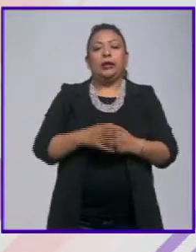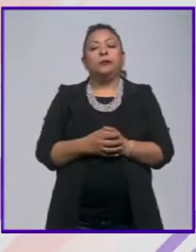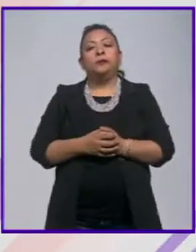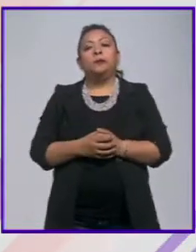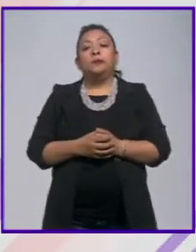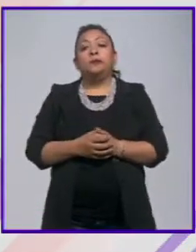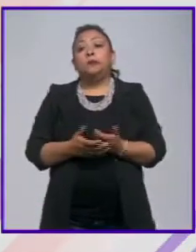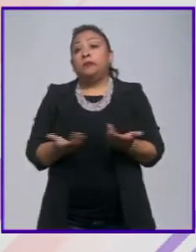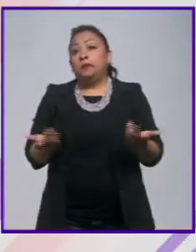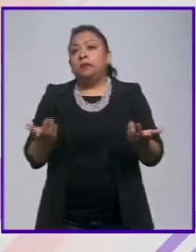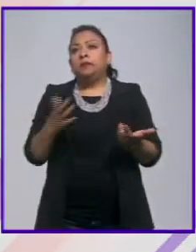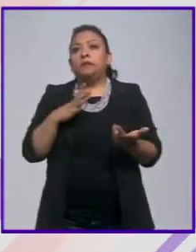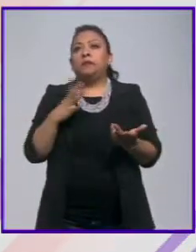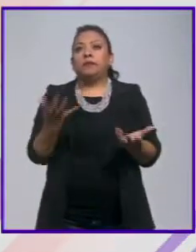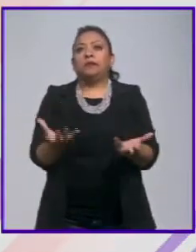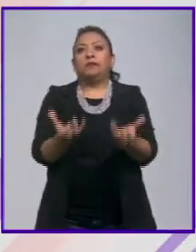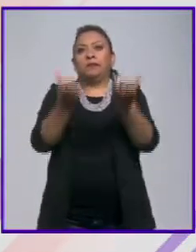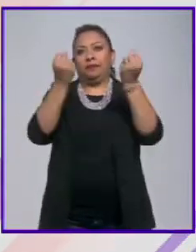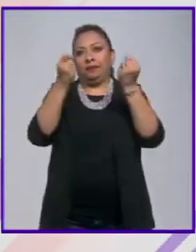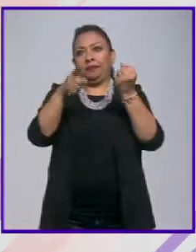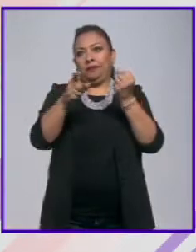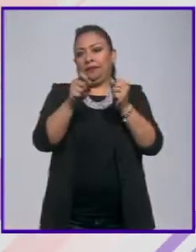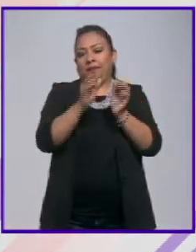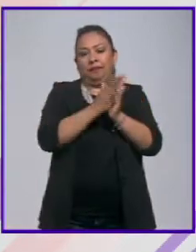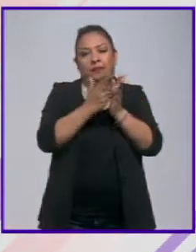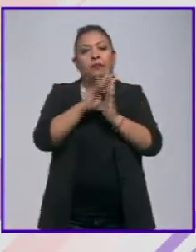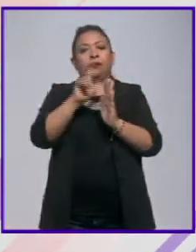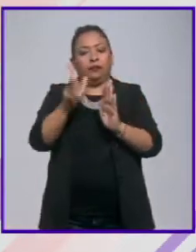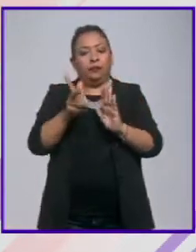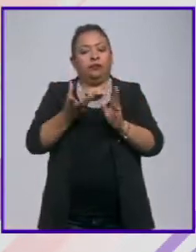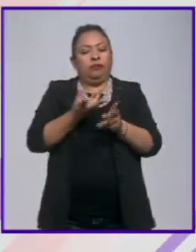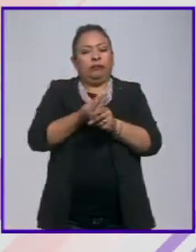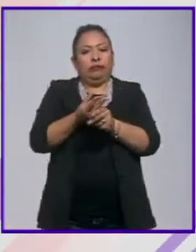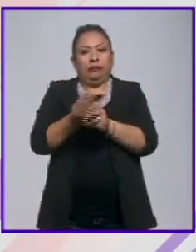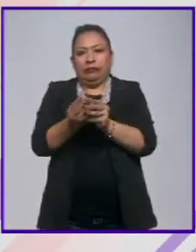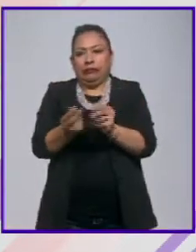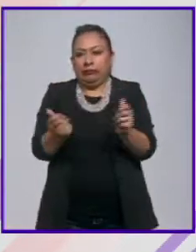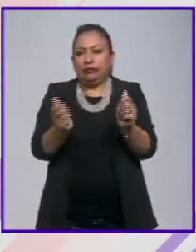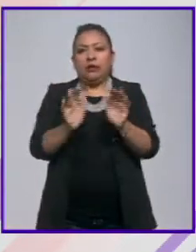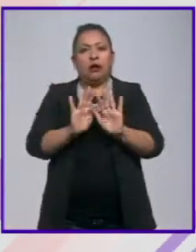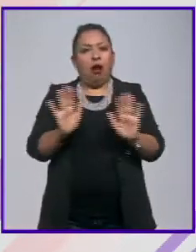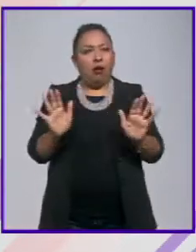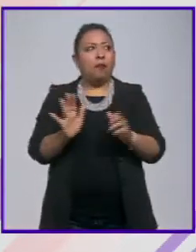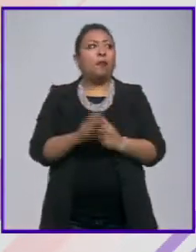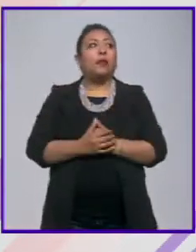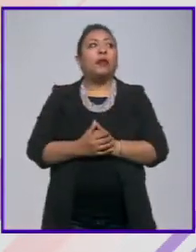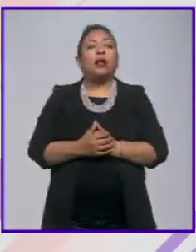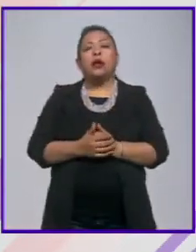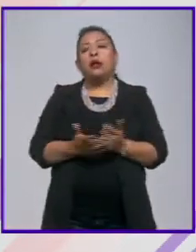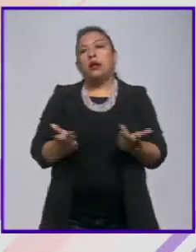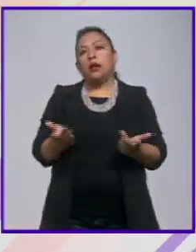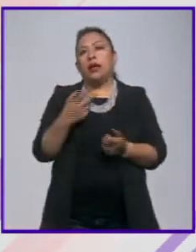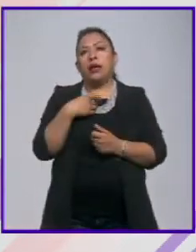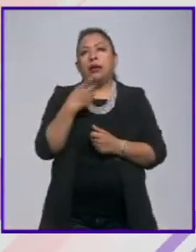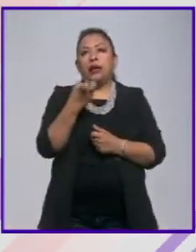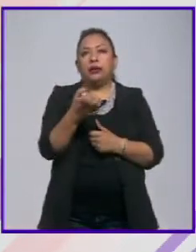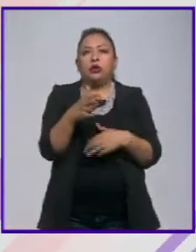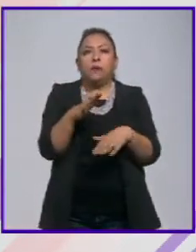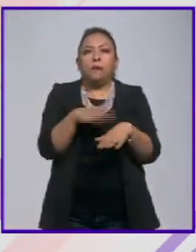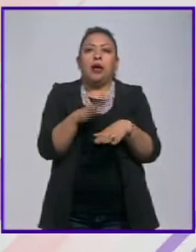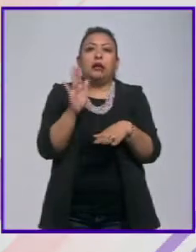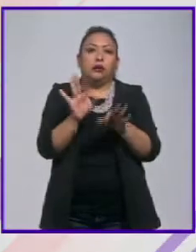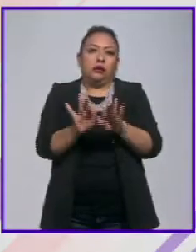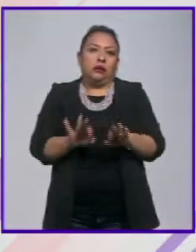que, bueno, recuperamos esa obra y ya las restauramos. Digamos, sería la parte más